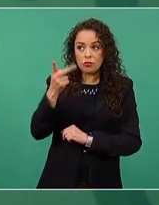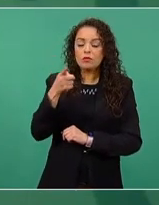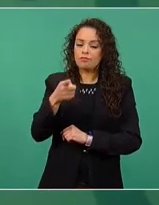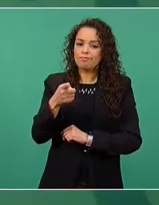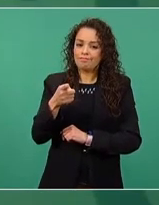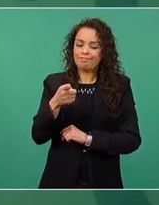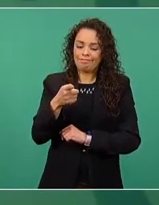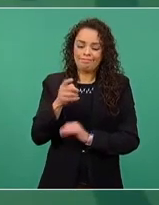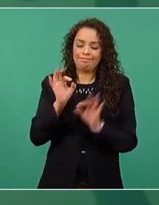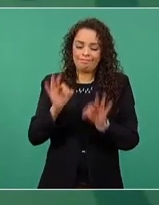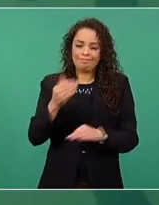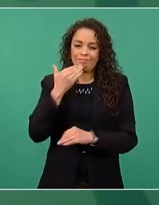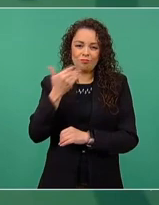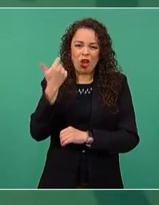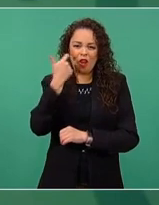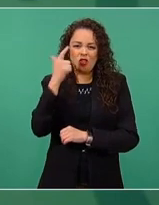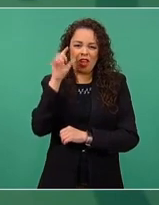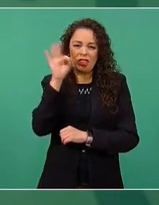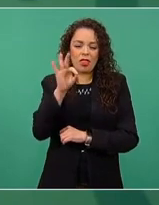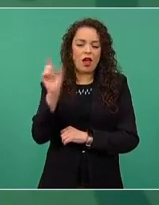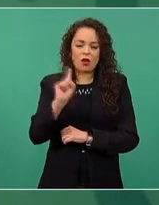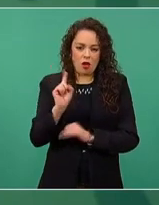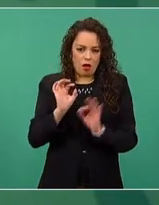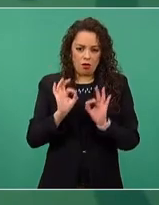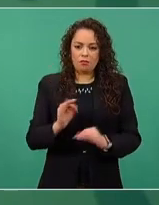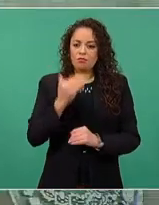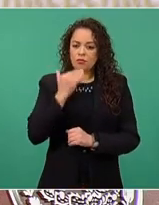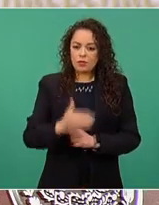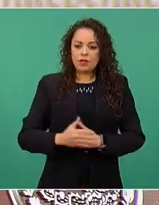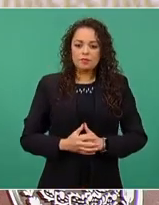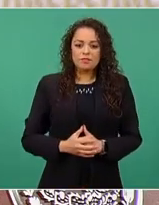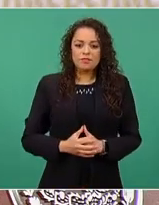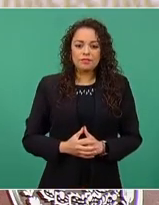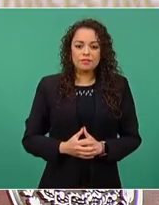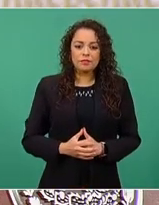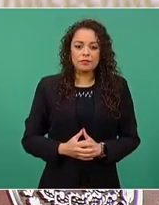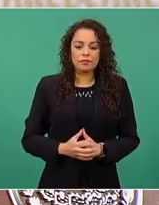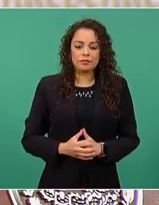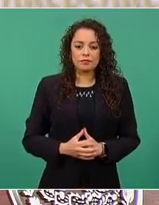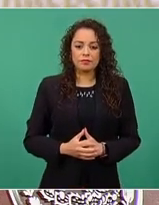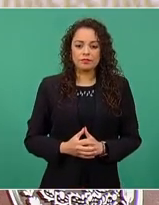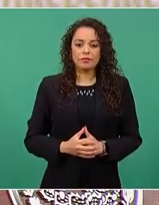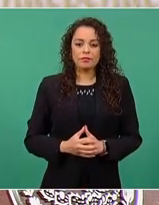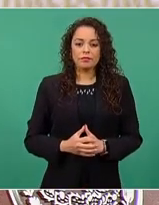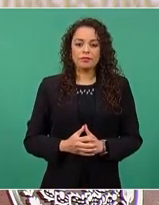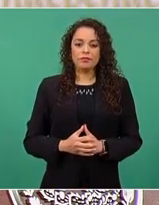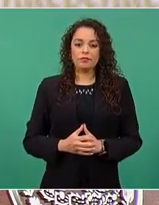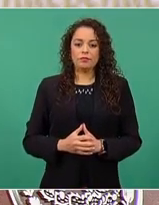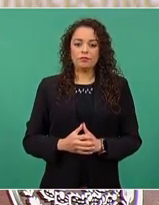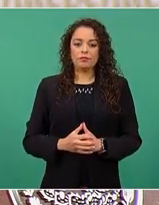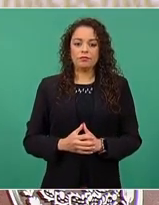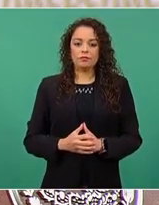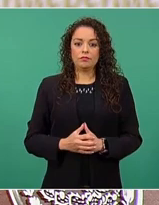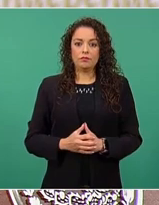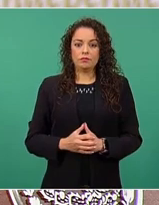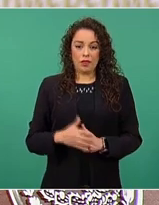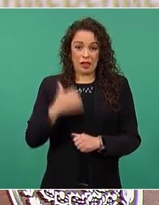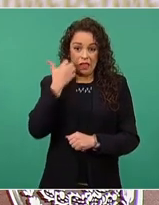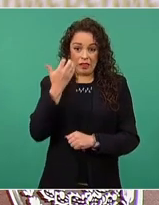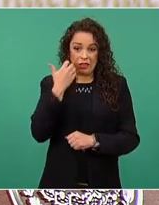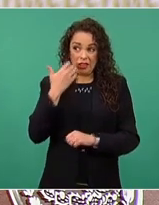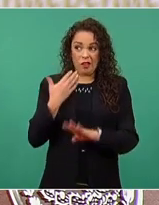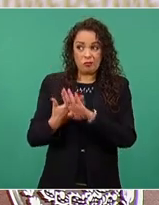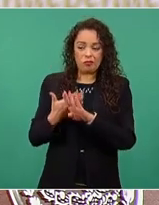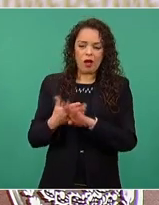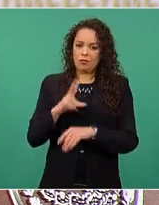actuar de mala fe o de forma tendenciosa, pero